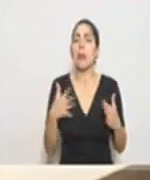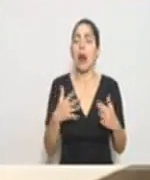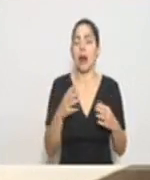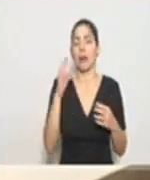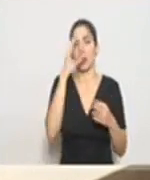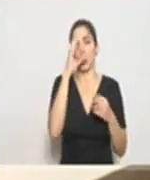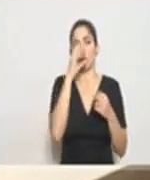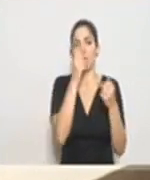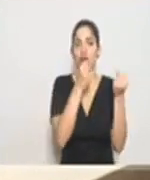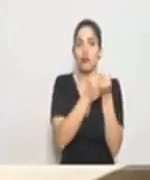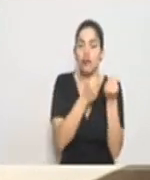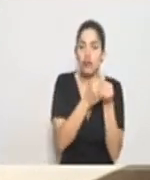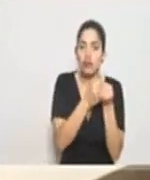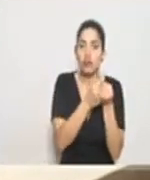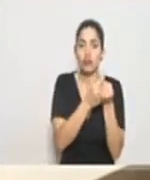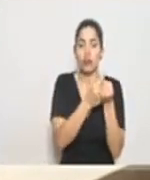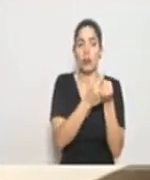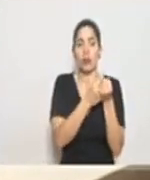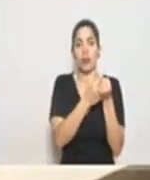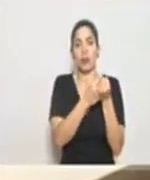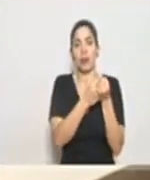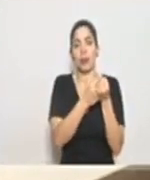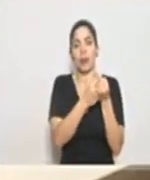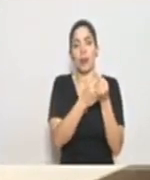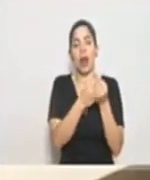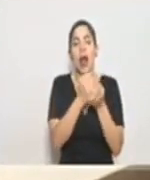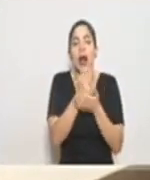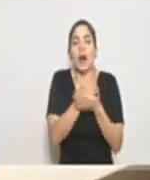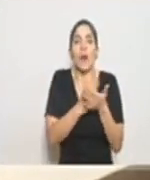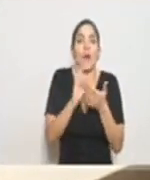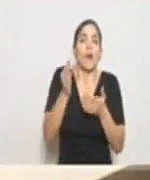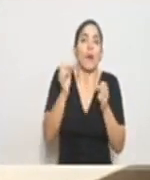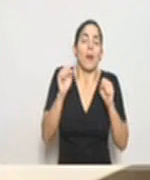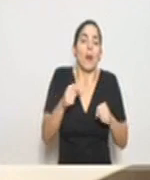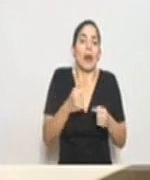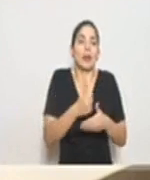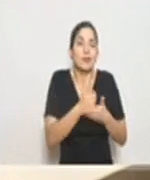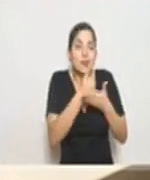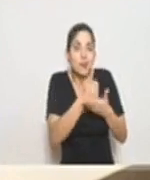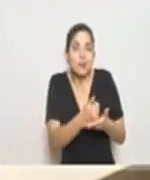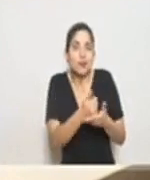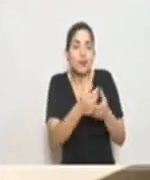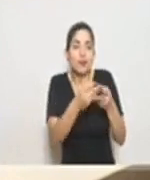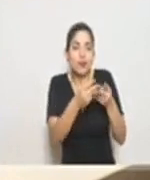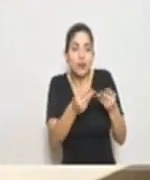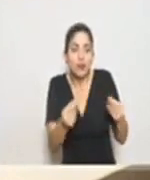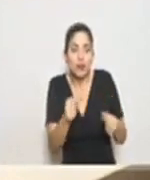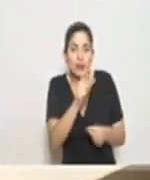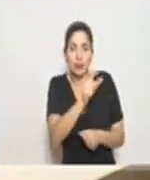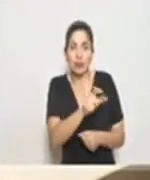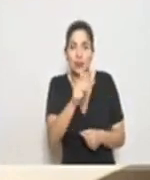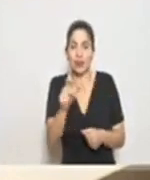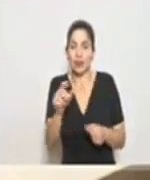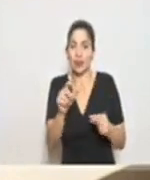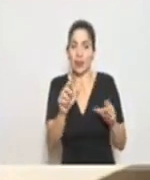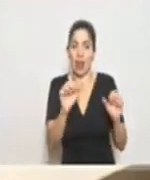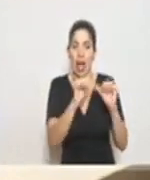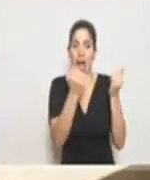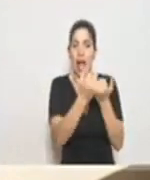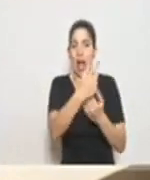en poder de alguna manera ayudar a solventar las necesidades de este sector.